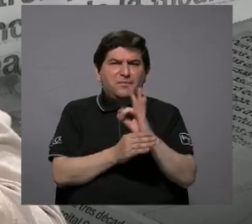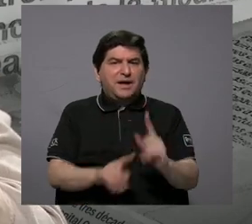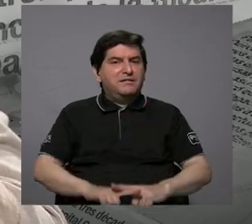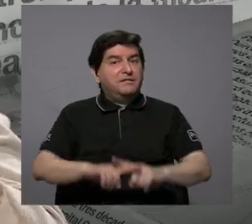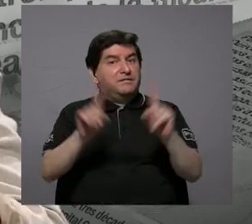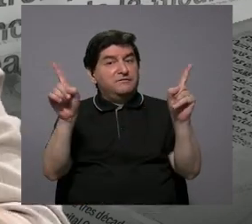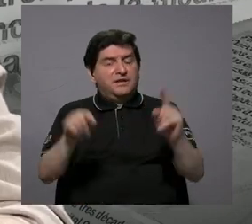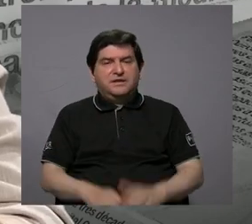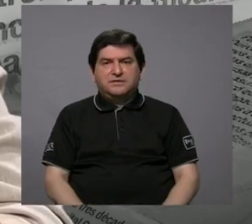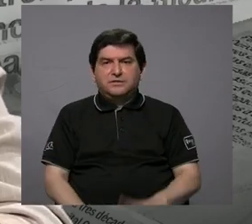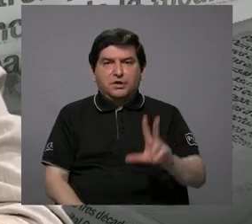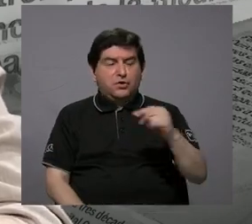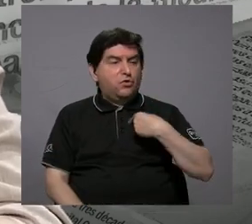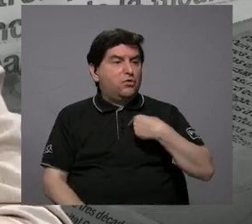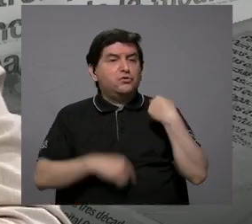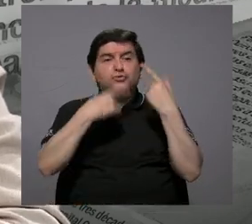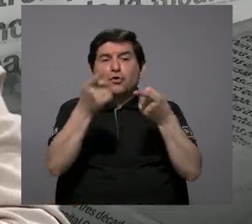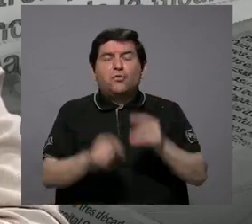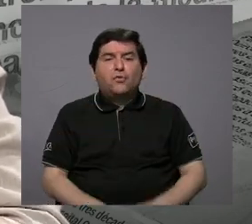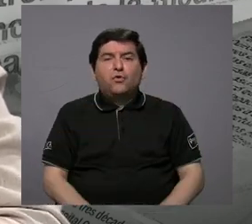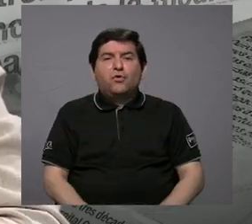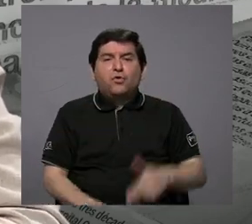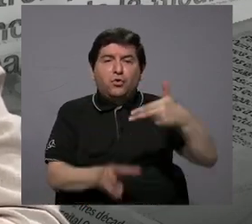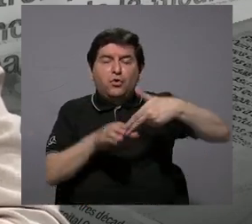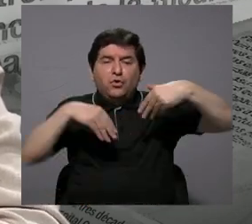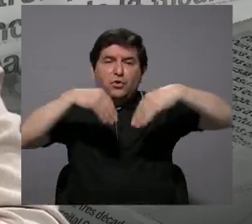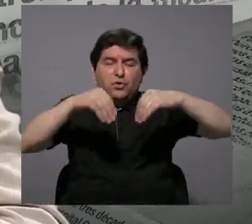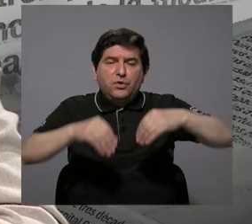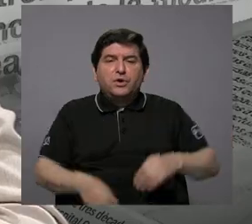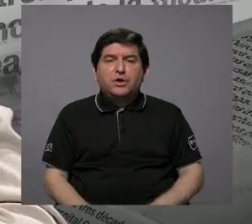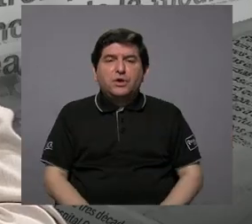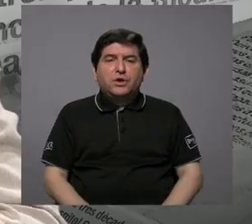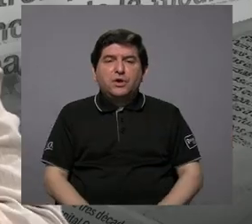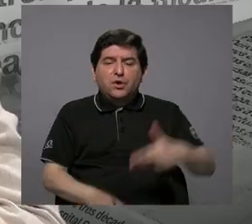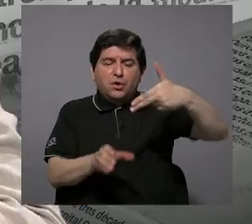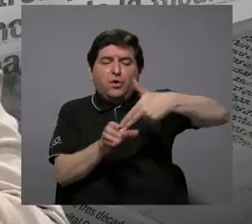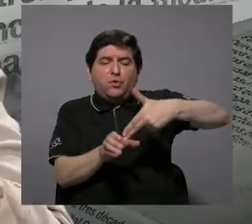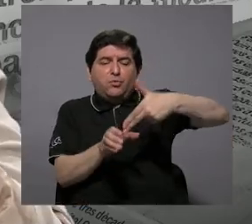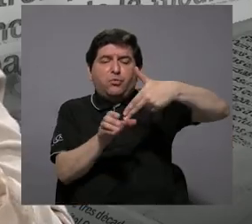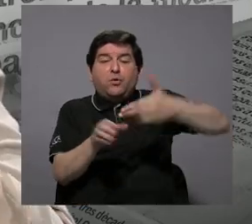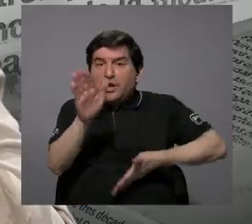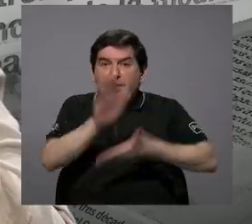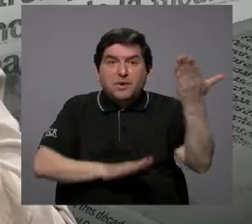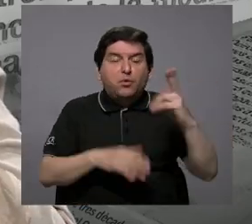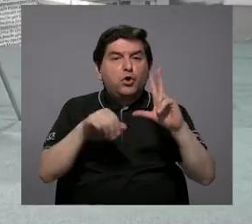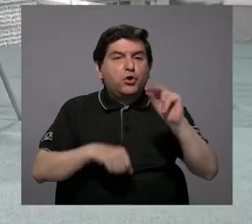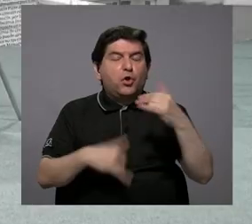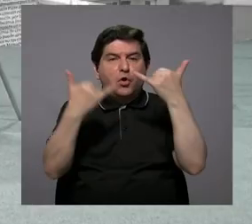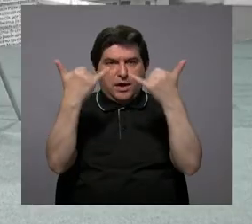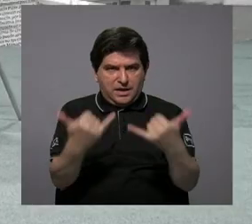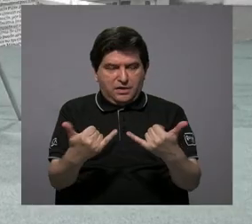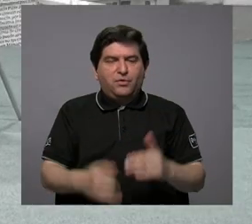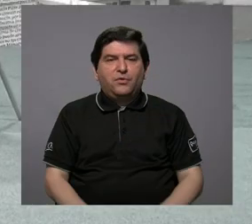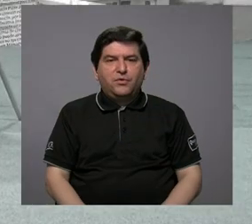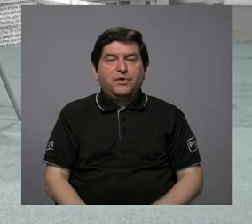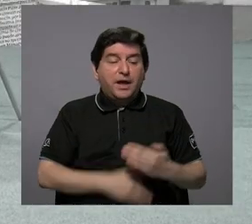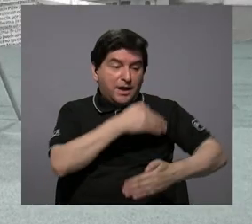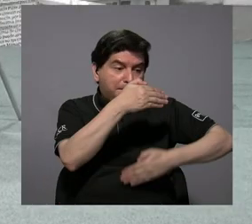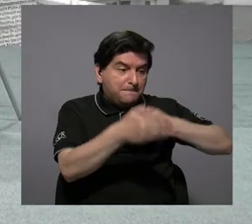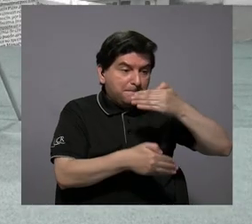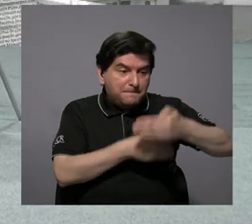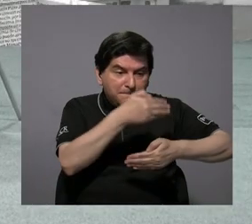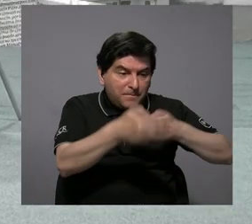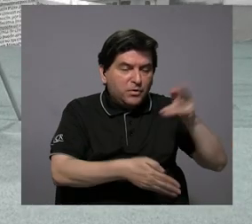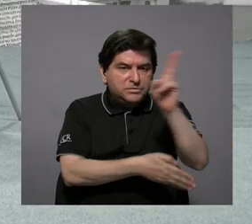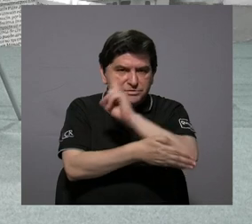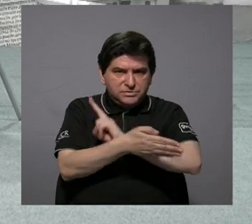distinta? No es que yo llego a la gasolinera, cargo lo que tengo que cargar y me voy. No, sino que ahora hay inclusive toda una logística